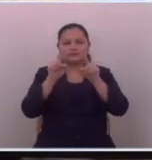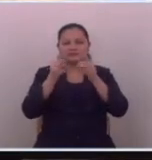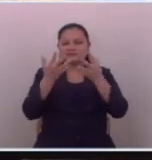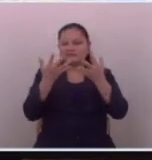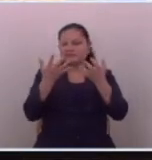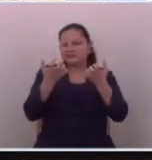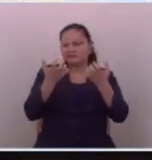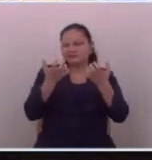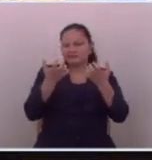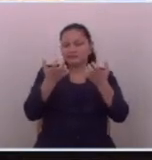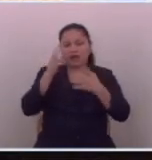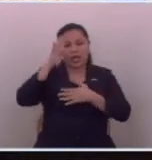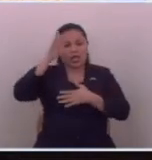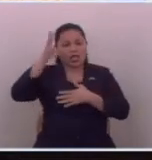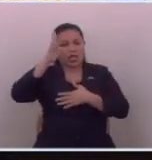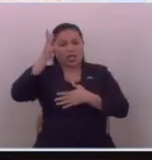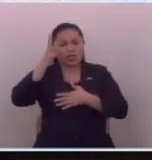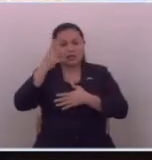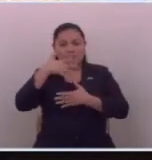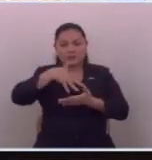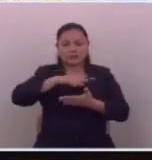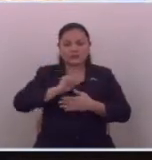queriendo mentir a la gente